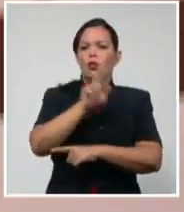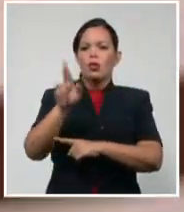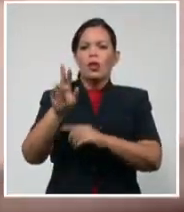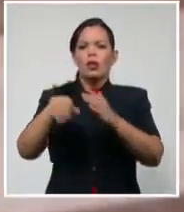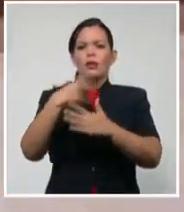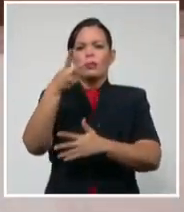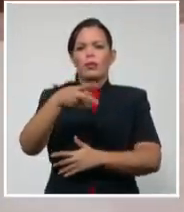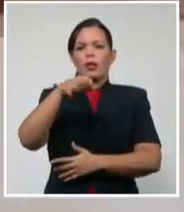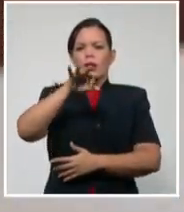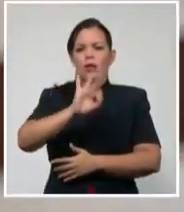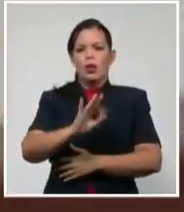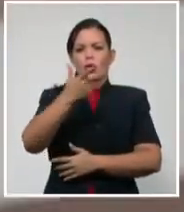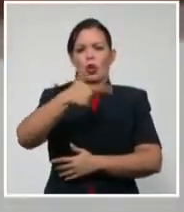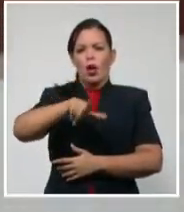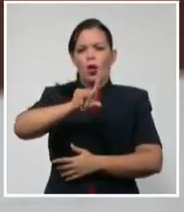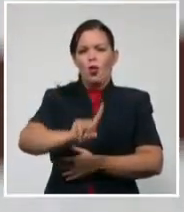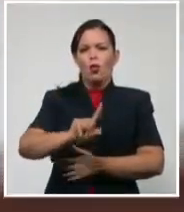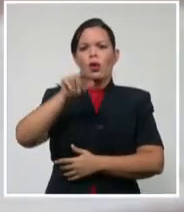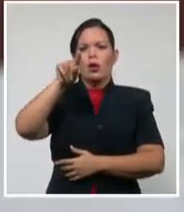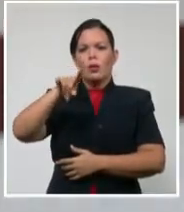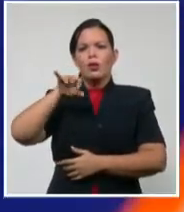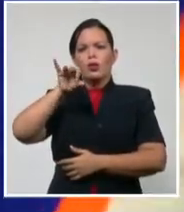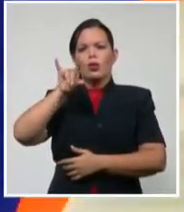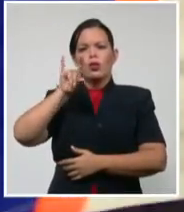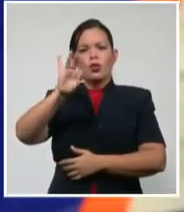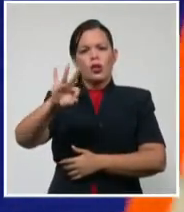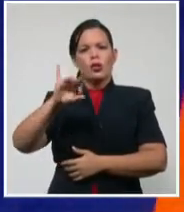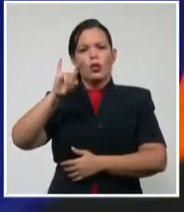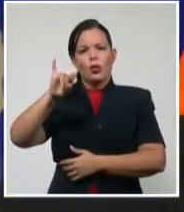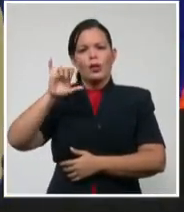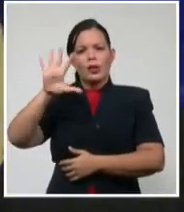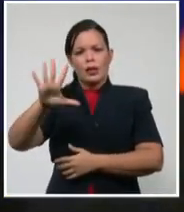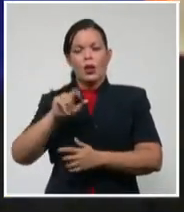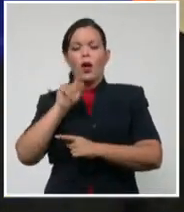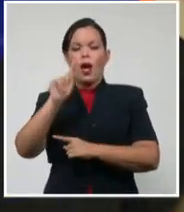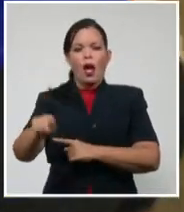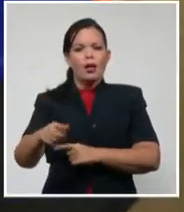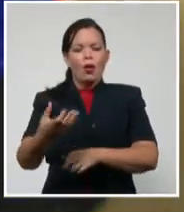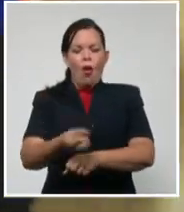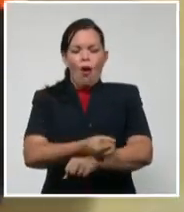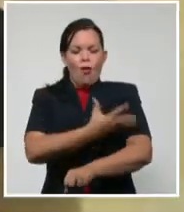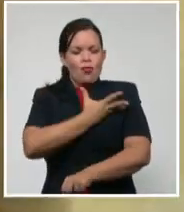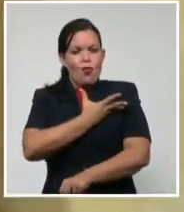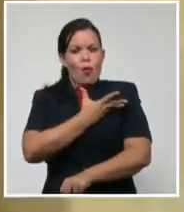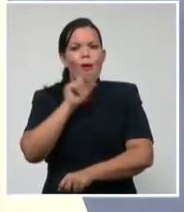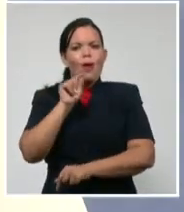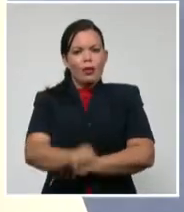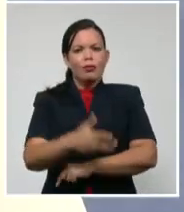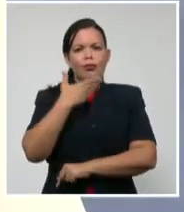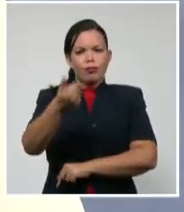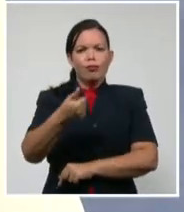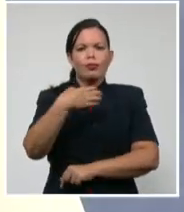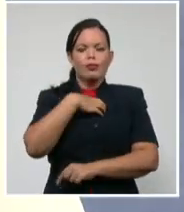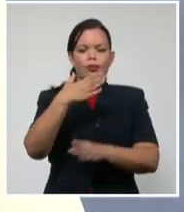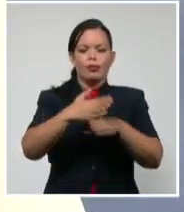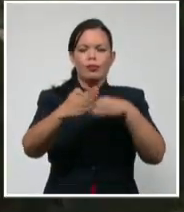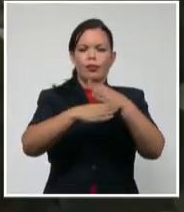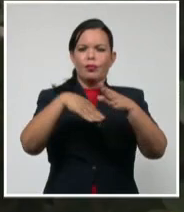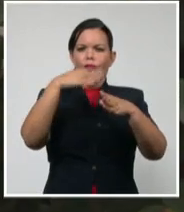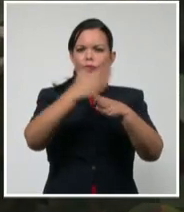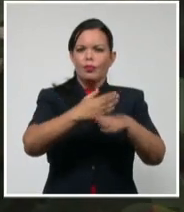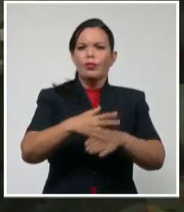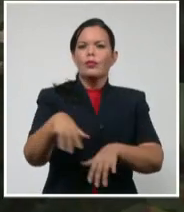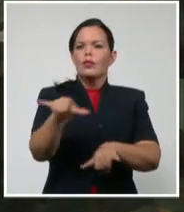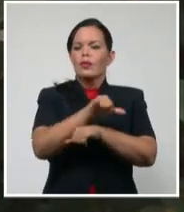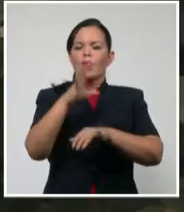1895. Orgullo de sus pobladores, cada amanecer tiene el bautizo de esta construcción que se erige con el farol de guardavía